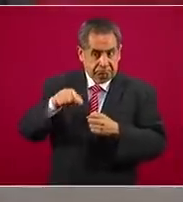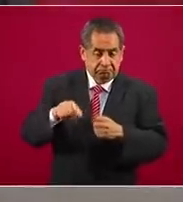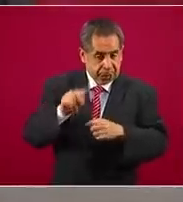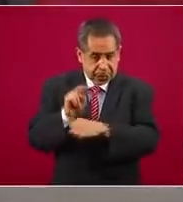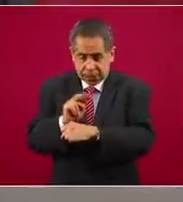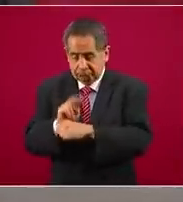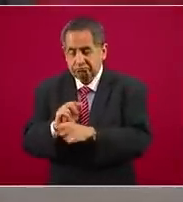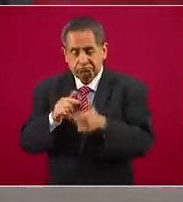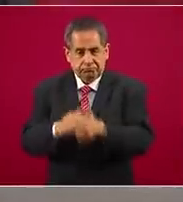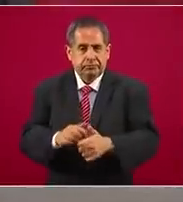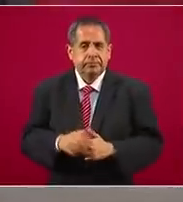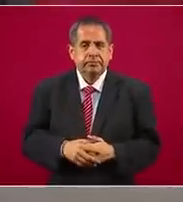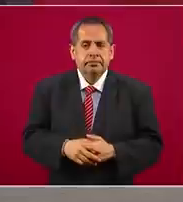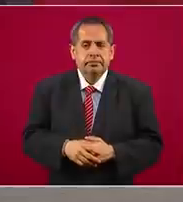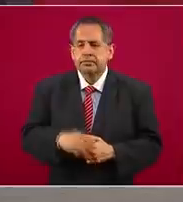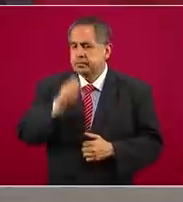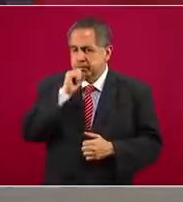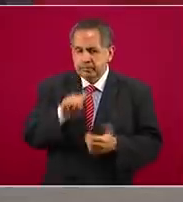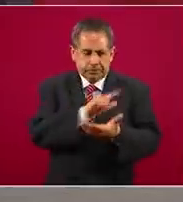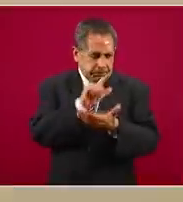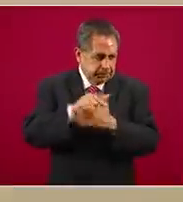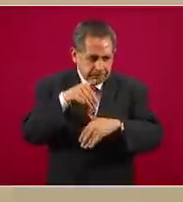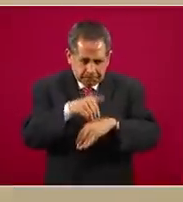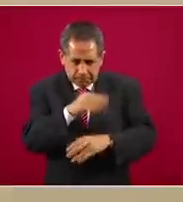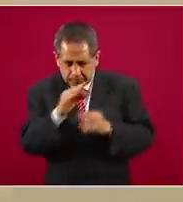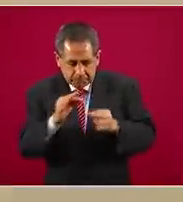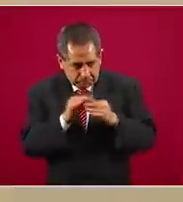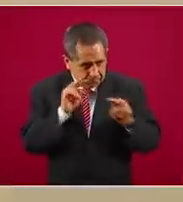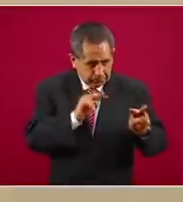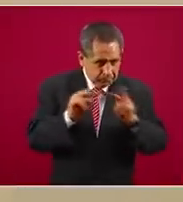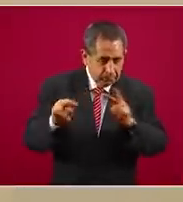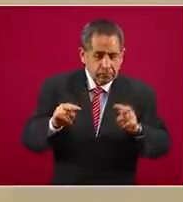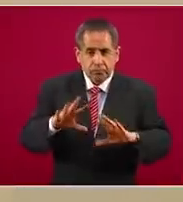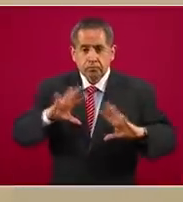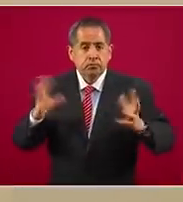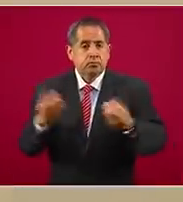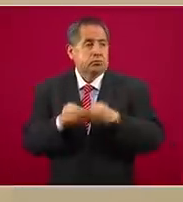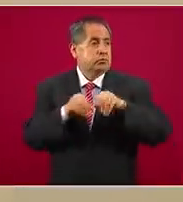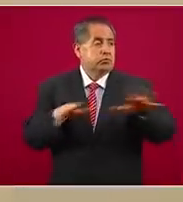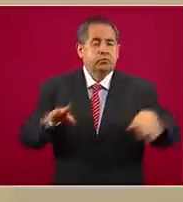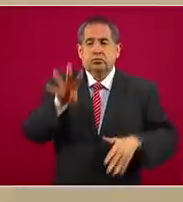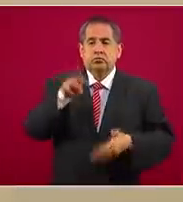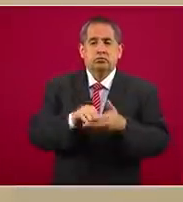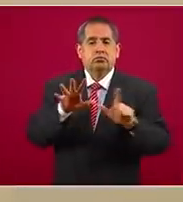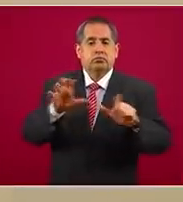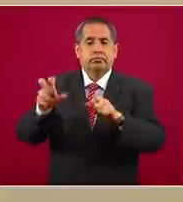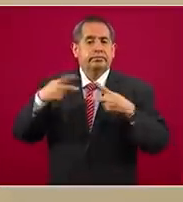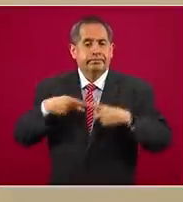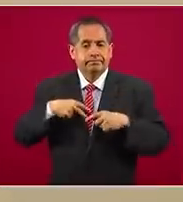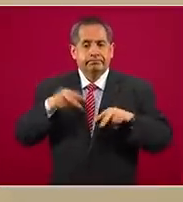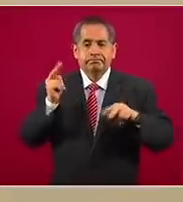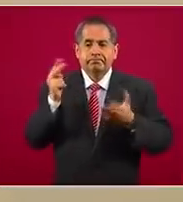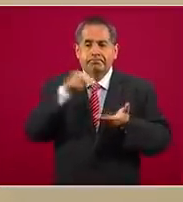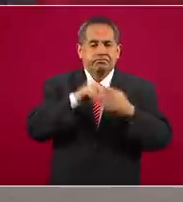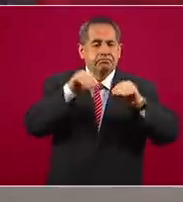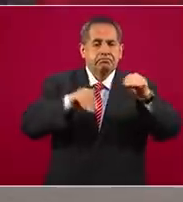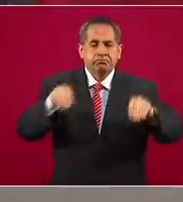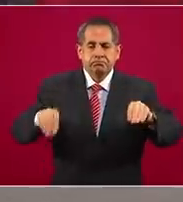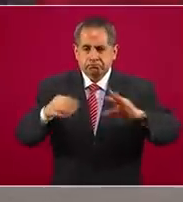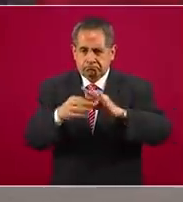refiere al Estado de Derecho en la mar, tenemos desplegados cuatro mil 700 elementos. ¿Esto ya se repitió?